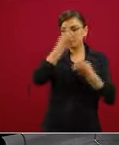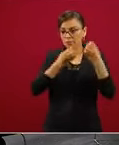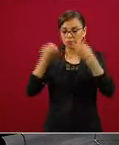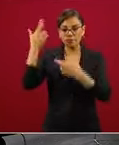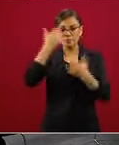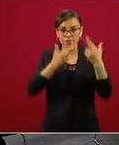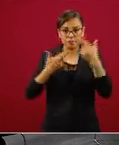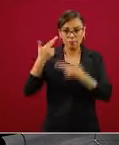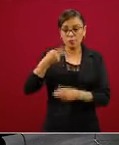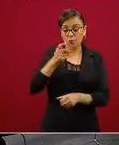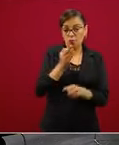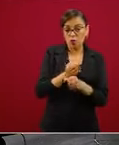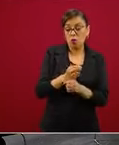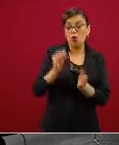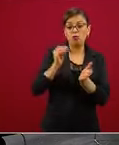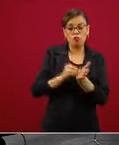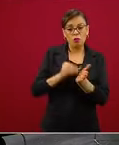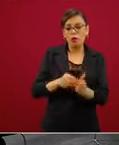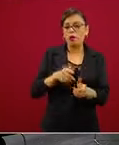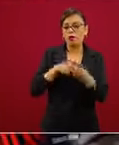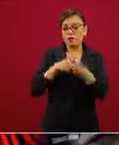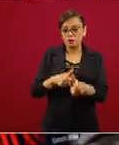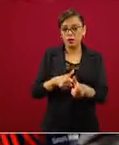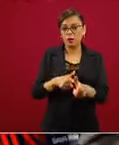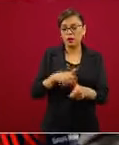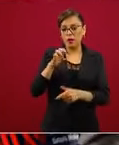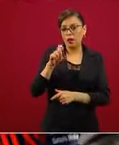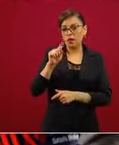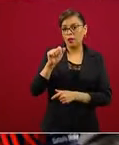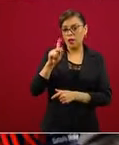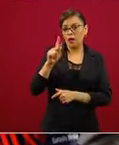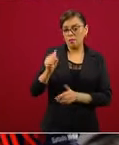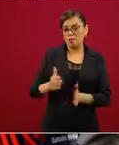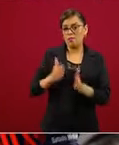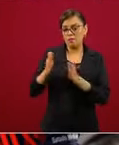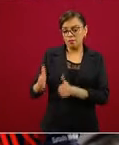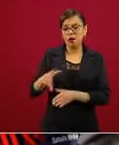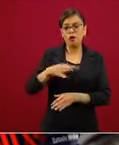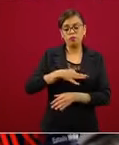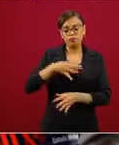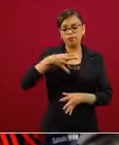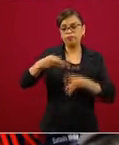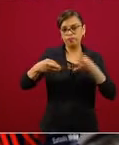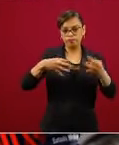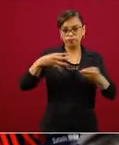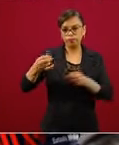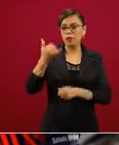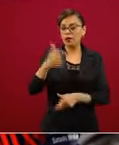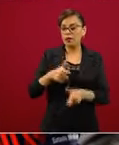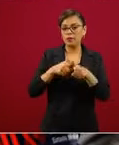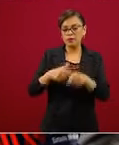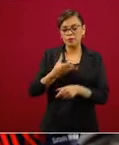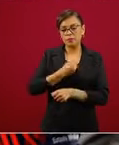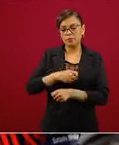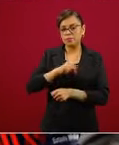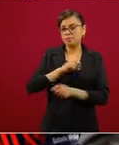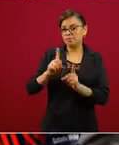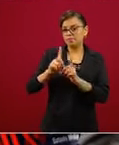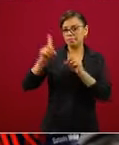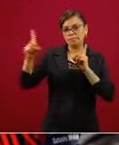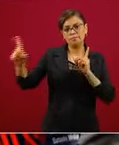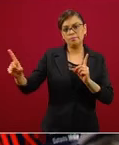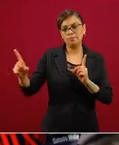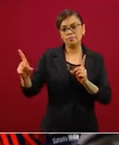de alto contagio, seguimos con sana distancia, con quedarnos en casa y creo que estaremos a partir de la próxima